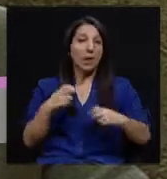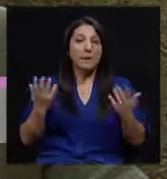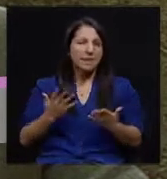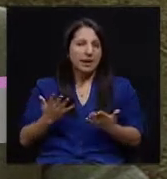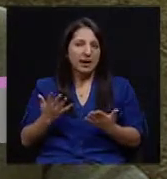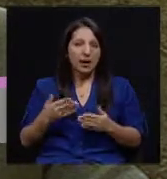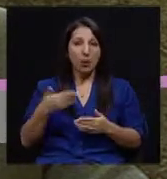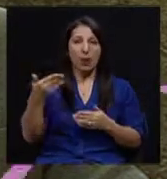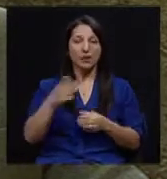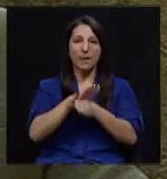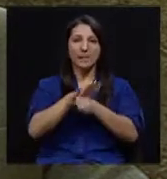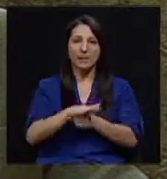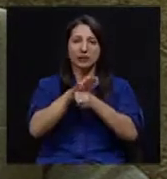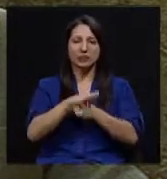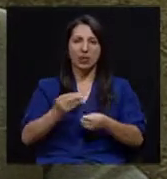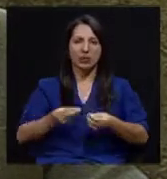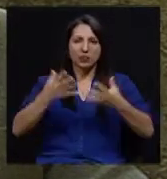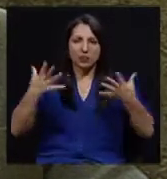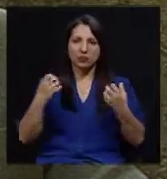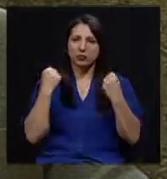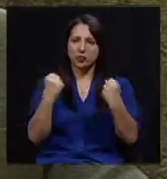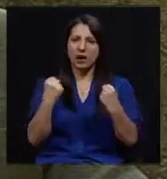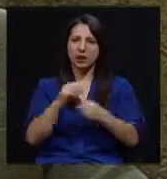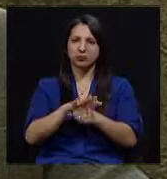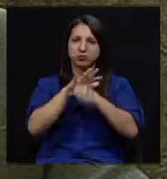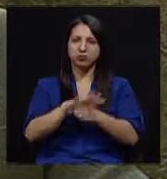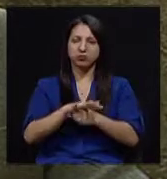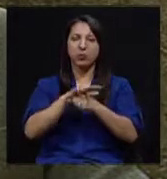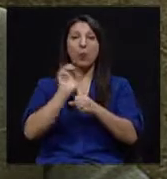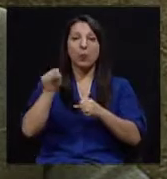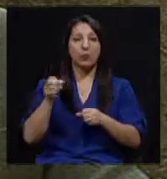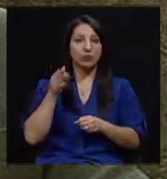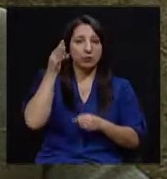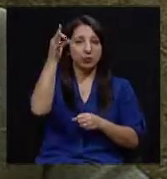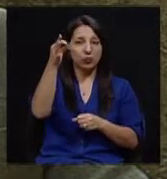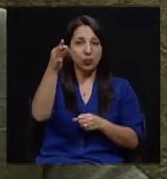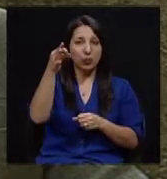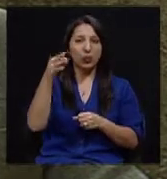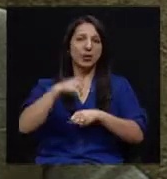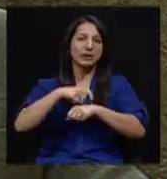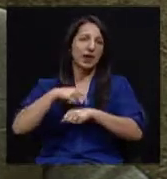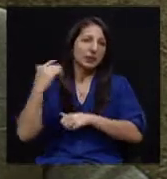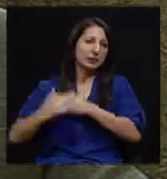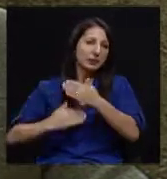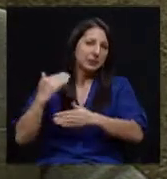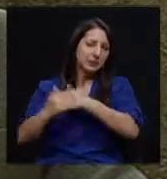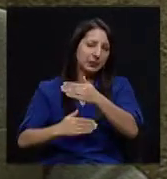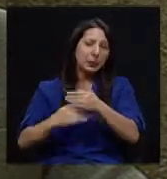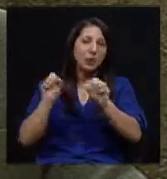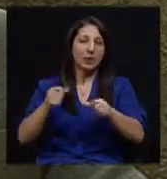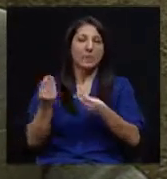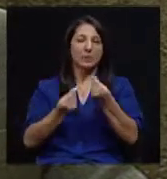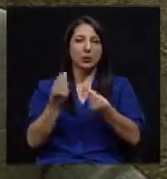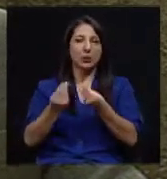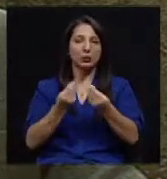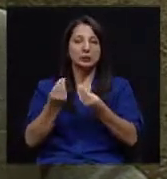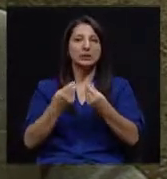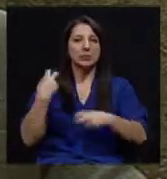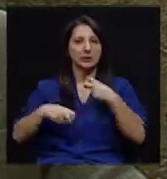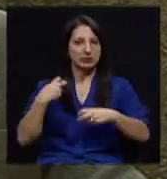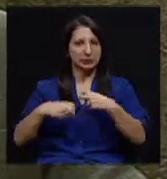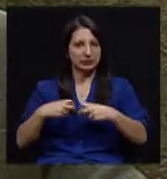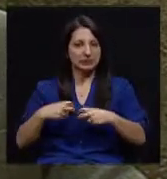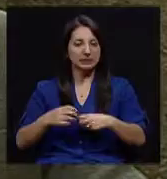es cuando esta presión es excesiva y entonces puede eventualmente, con el paso del tiempo, llegar a producir problemas y